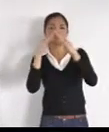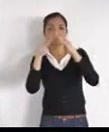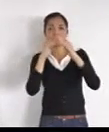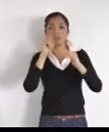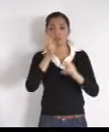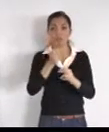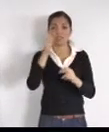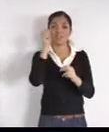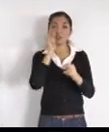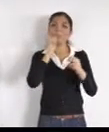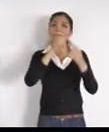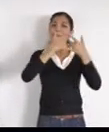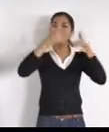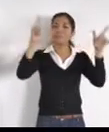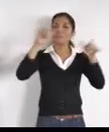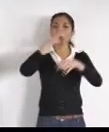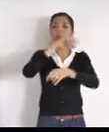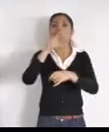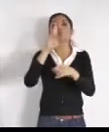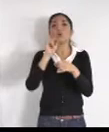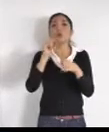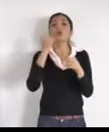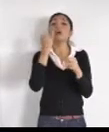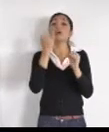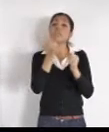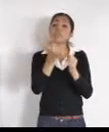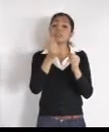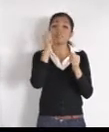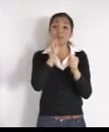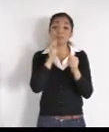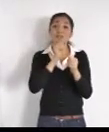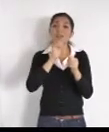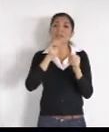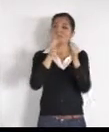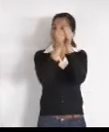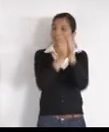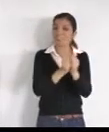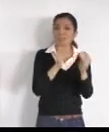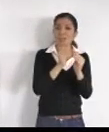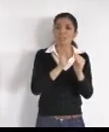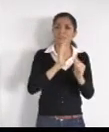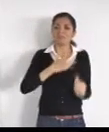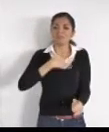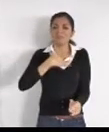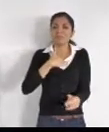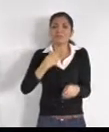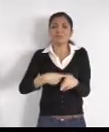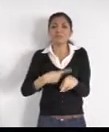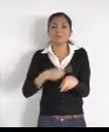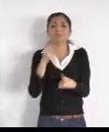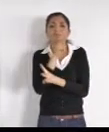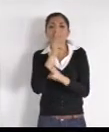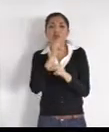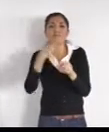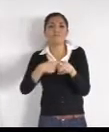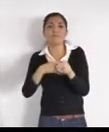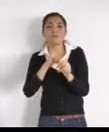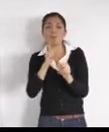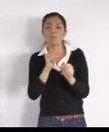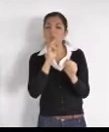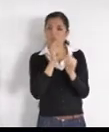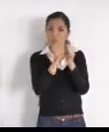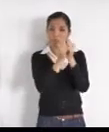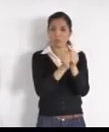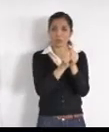padecimiento respiratorio. En estos casos es más importante el cuidado de la salud que incluso la asistencia a la escuela, que